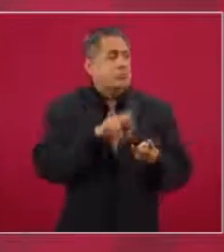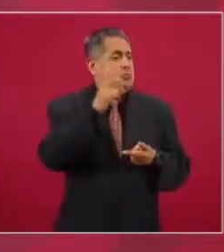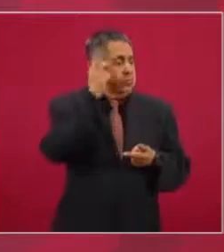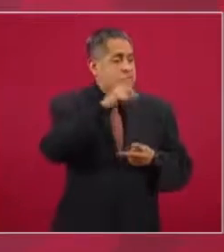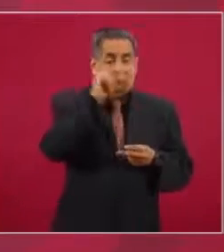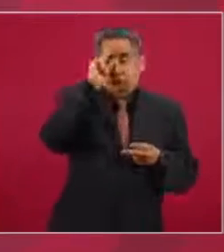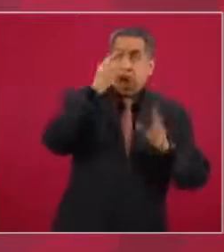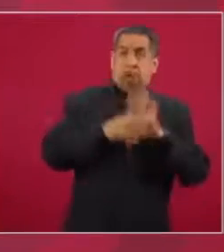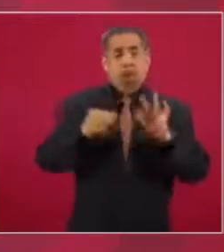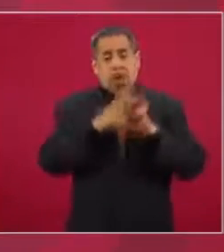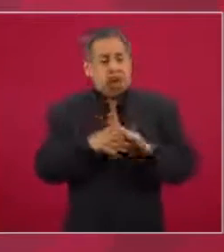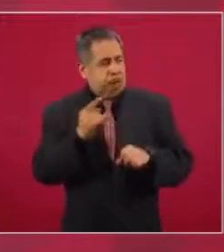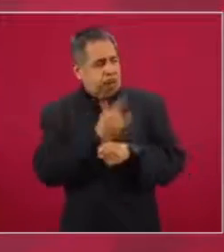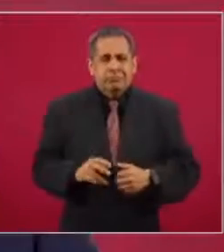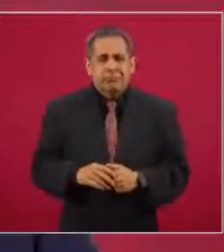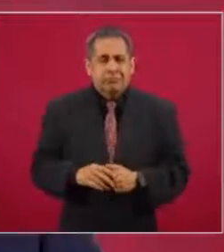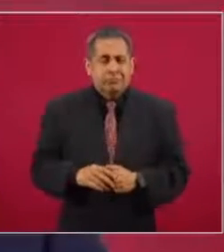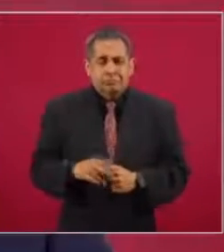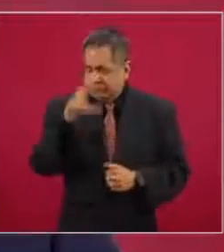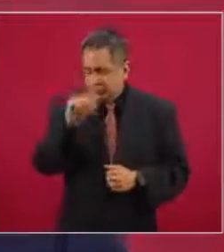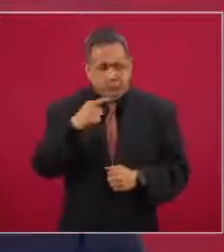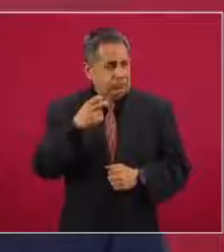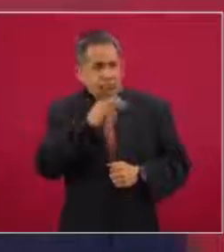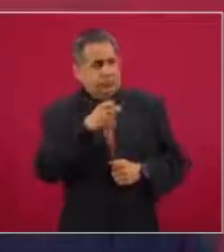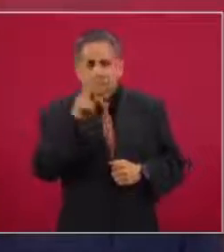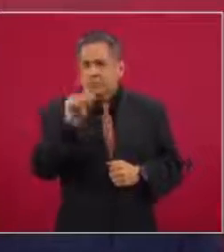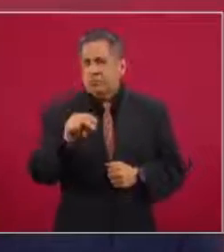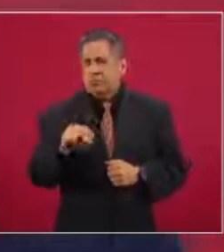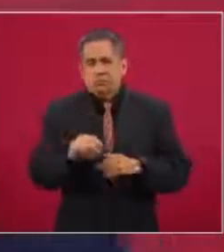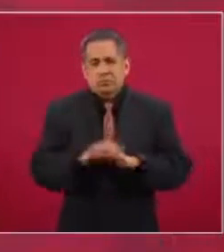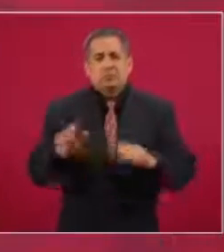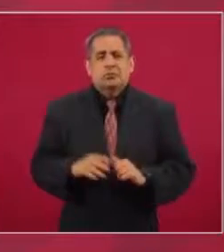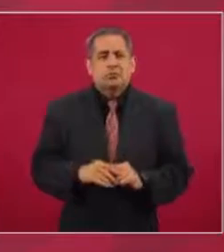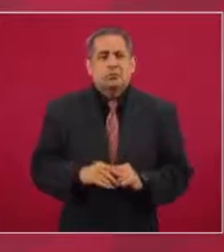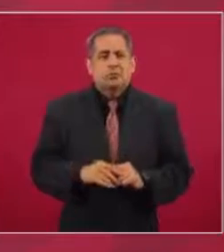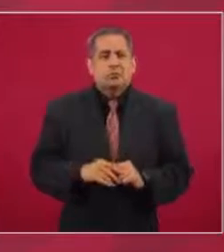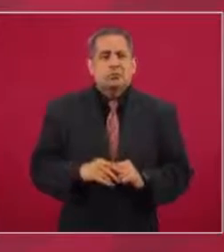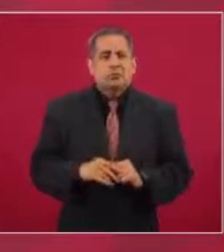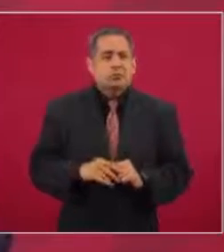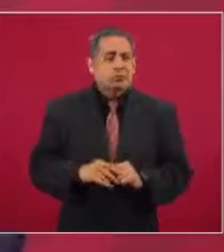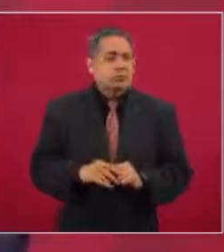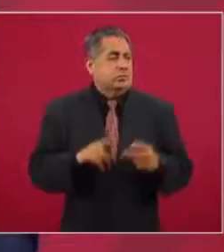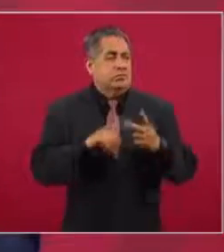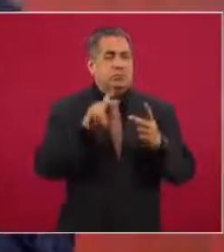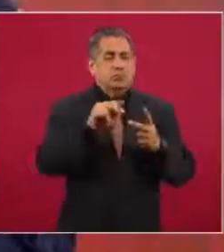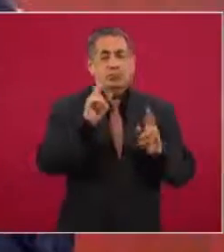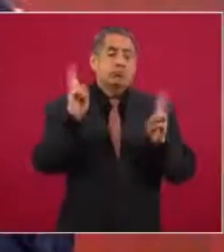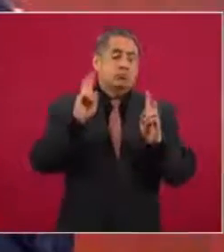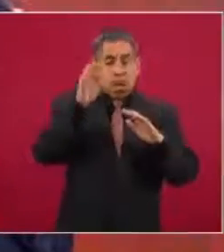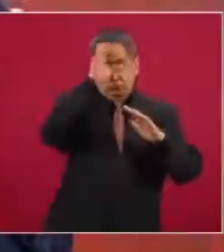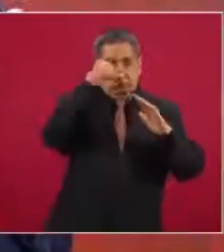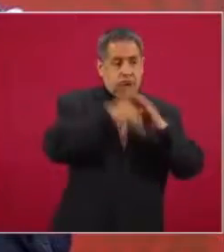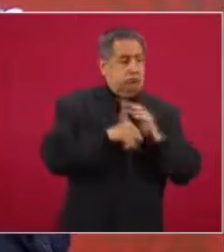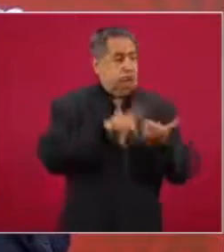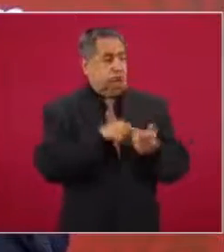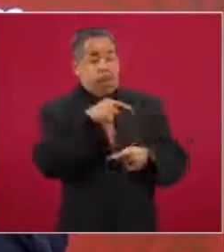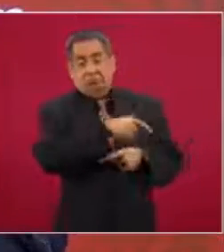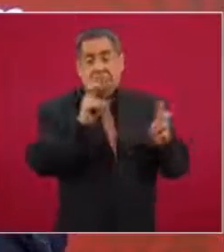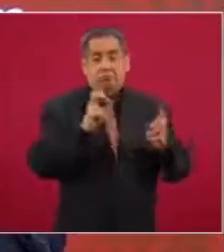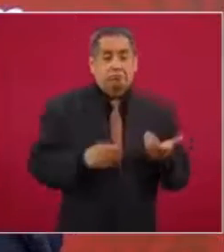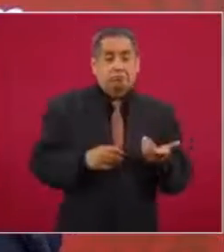intelectuales orgánicos, no es de científicos que